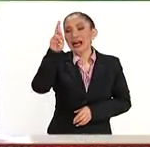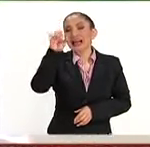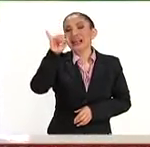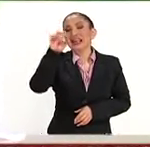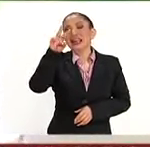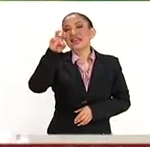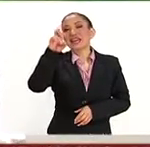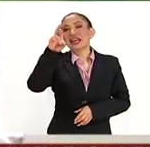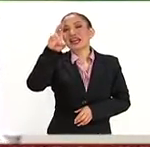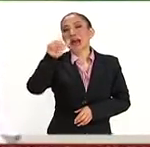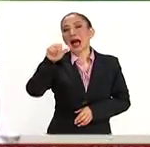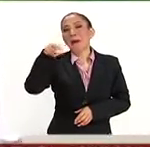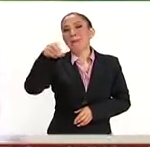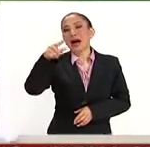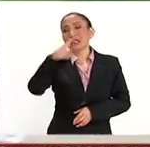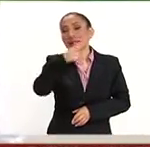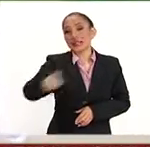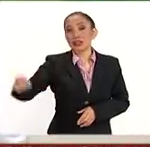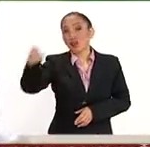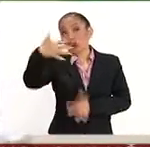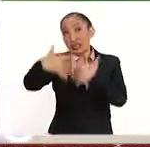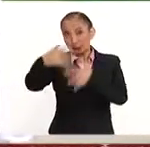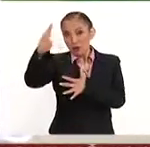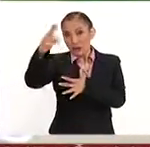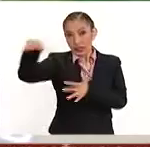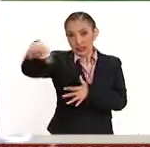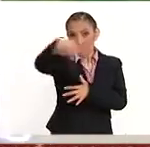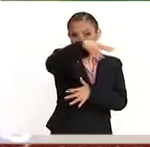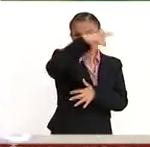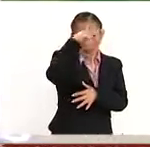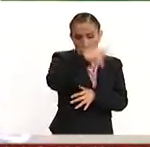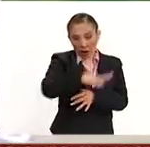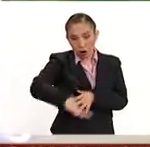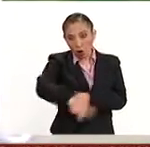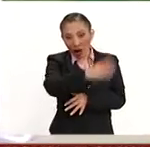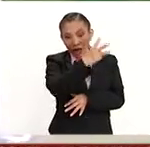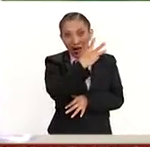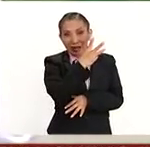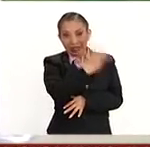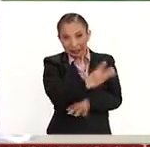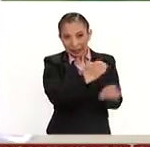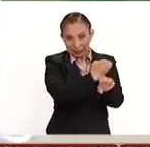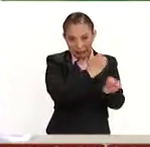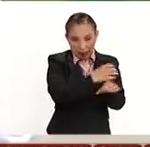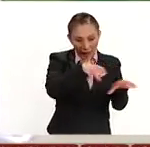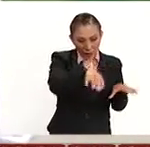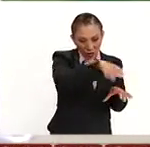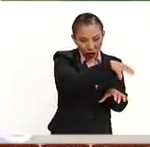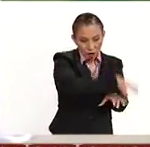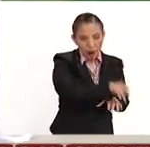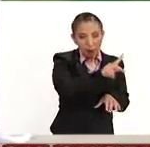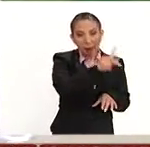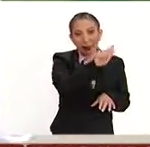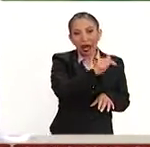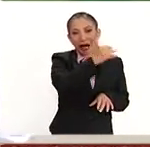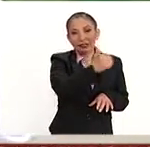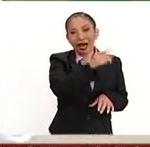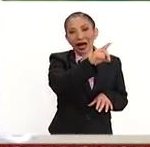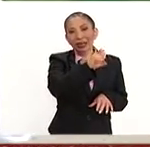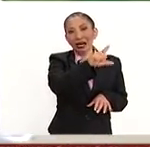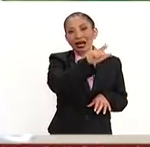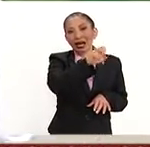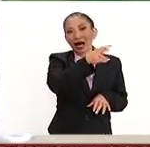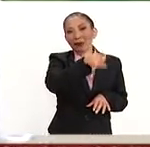Maya es una de las 115 universidades del país, tres en nuestro estado, estamos en Playa del Carmen, Quintana Roo,